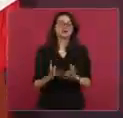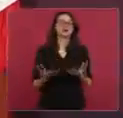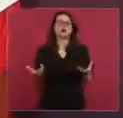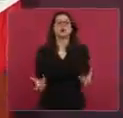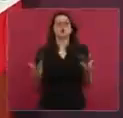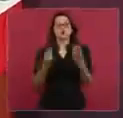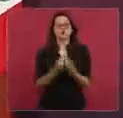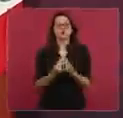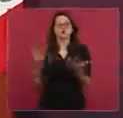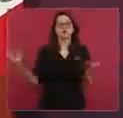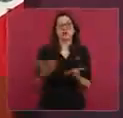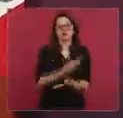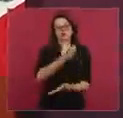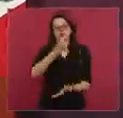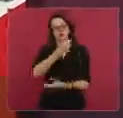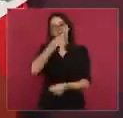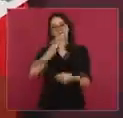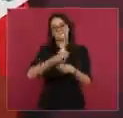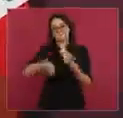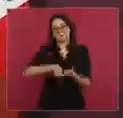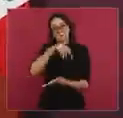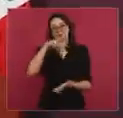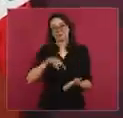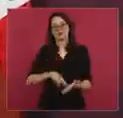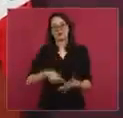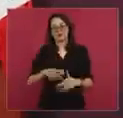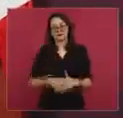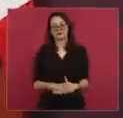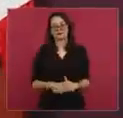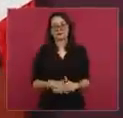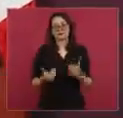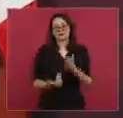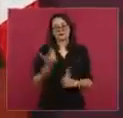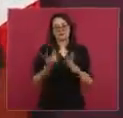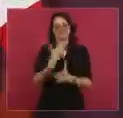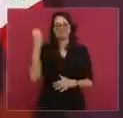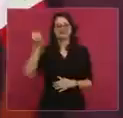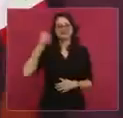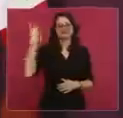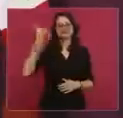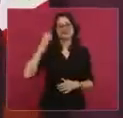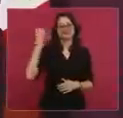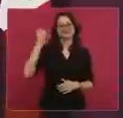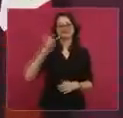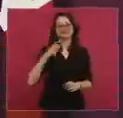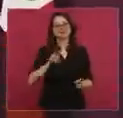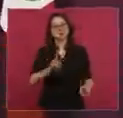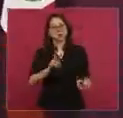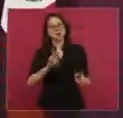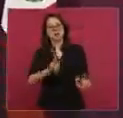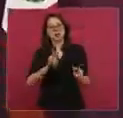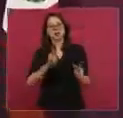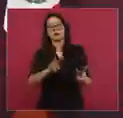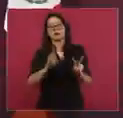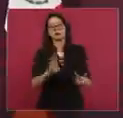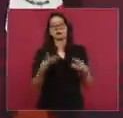básicamente es la mañanera que se ve